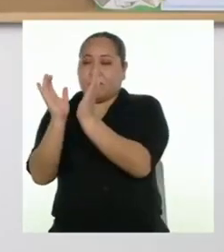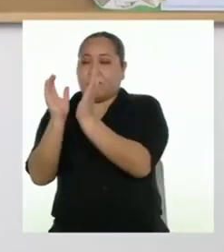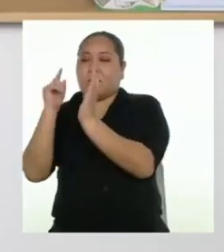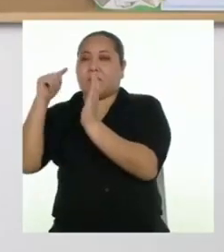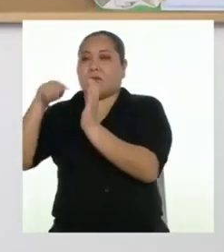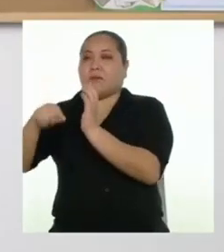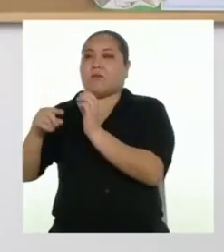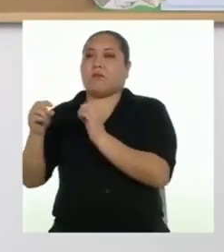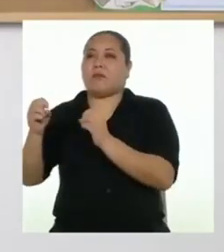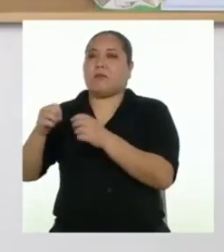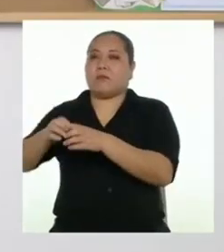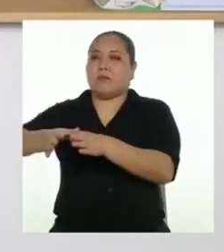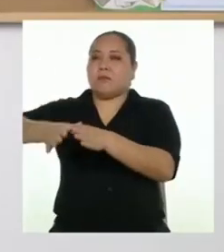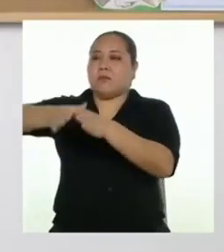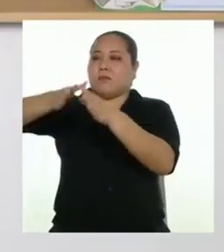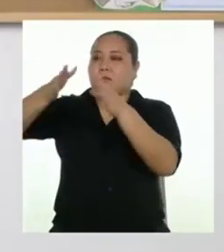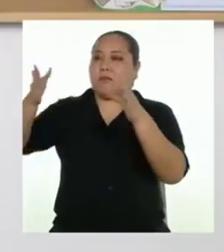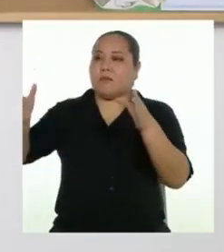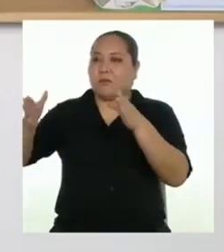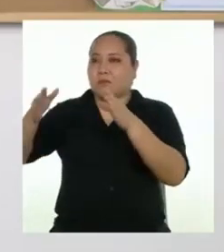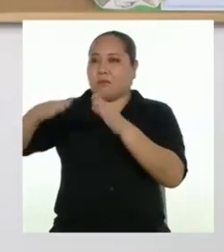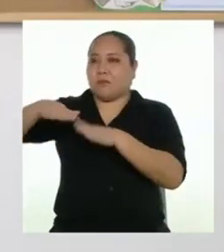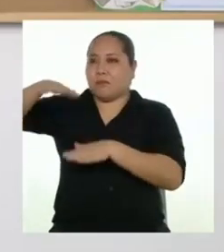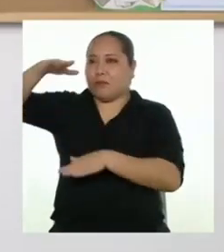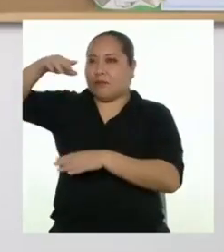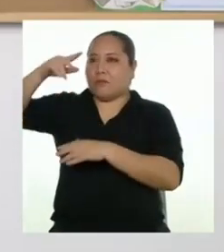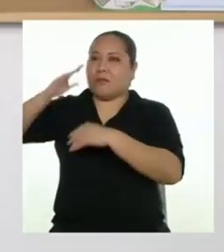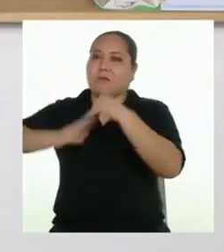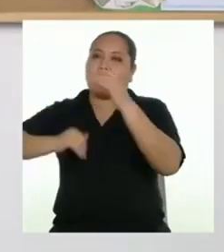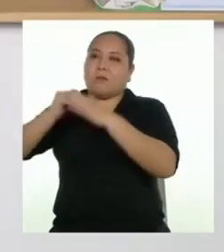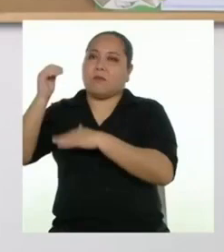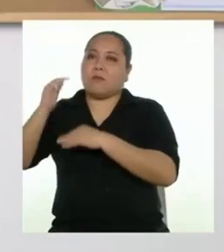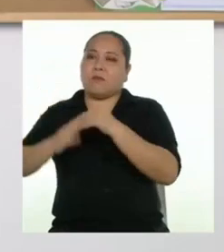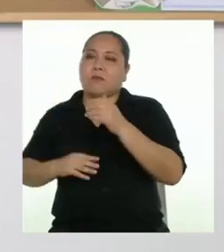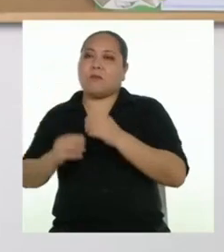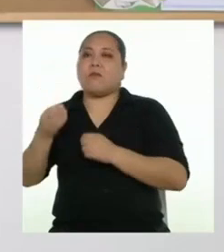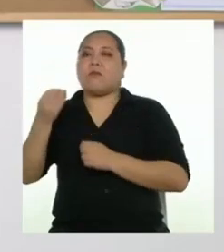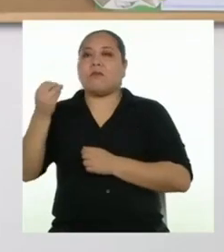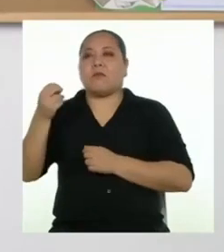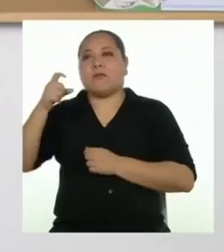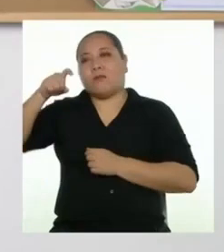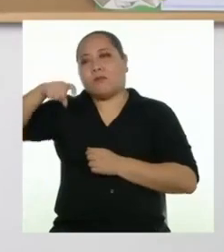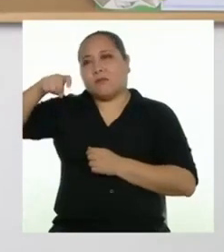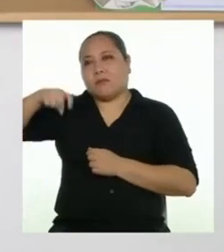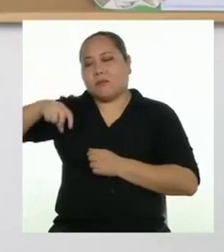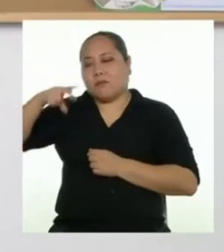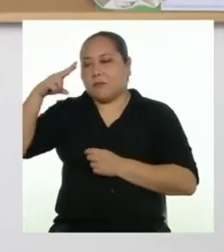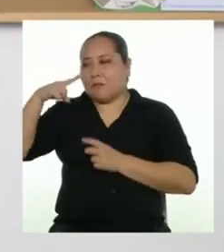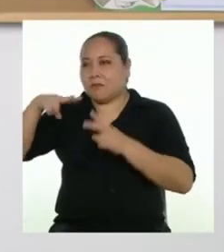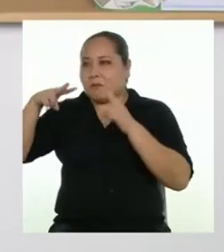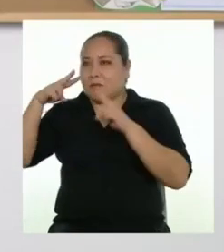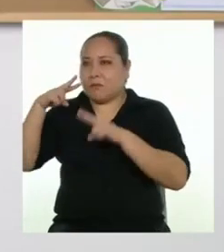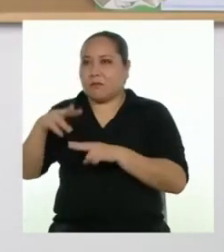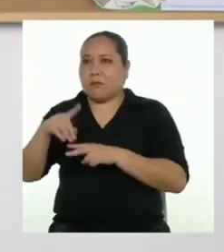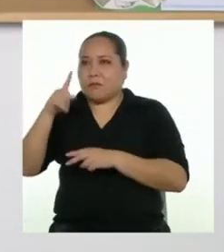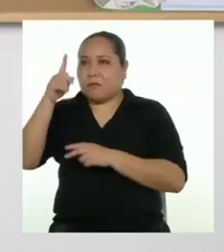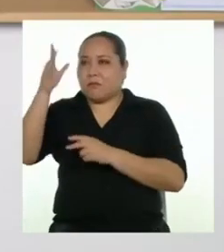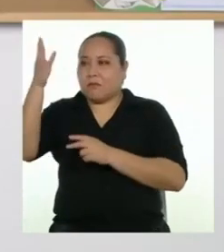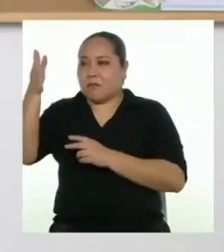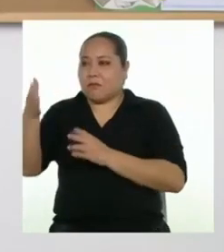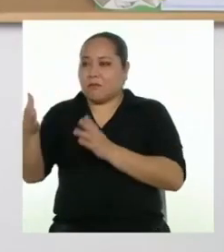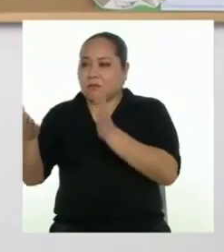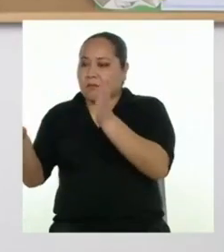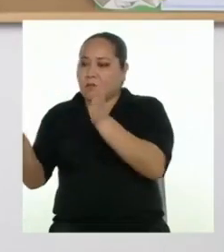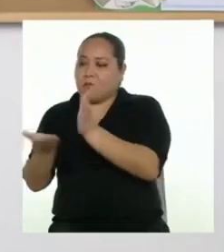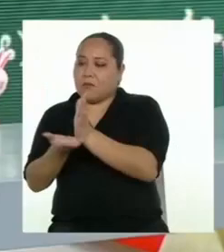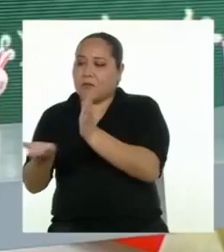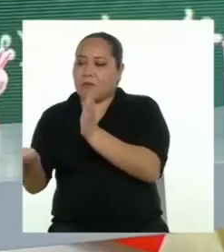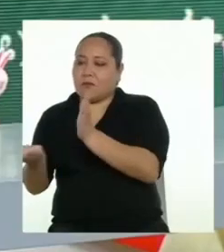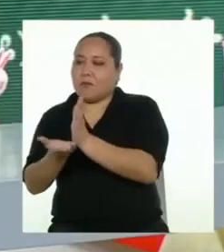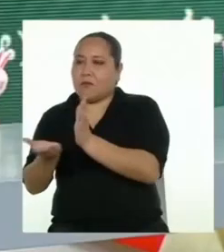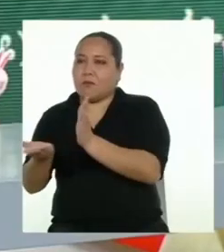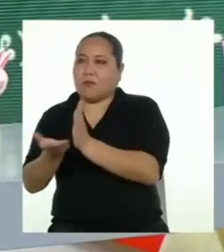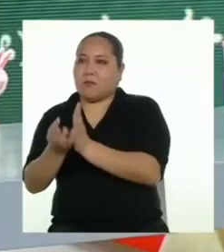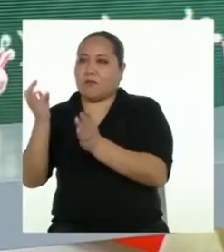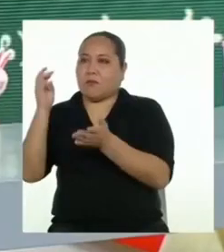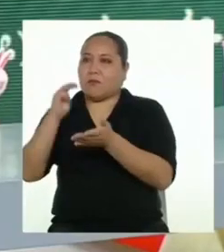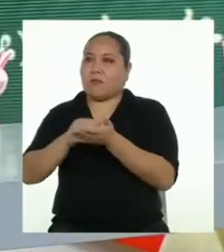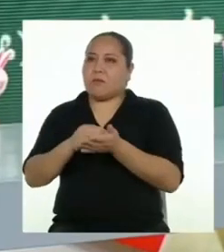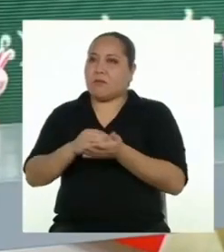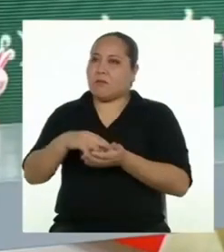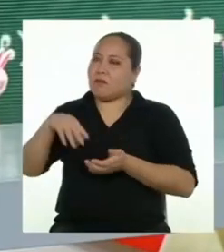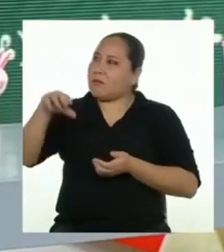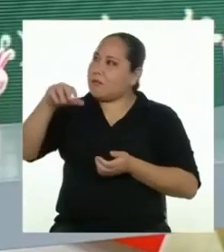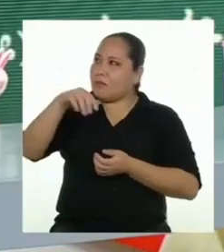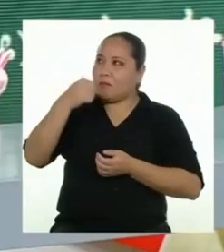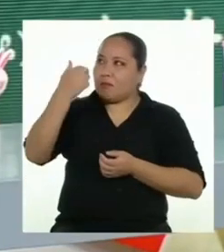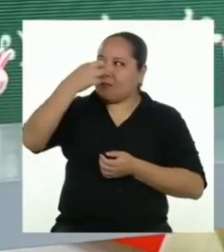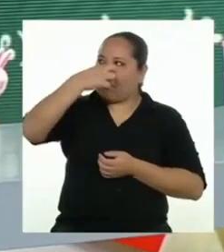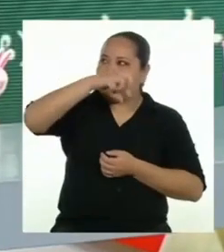ocuparemos mayor superficie para su construcción, porque tenemos que considerar una cara rectangular más. ¿Y qué hay del